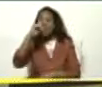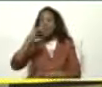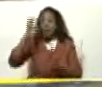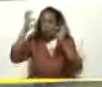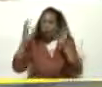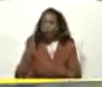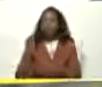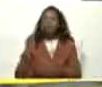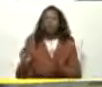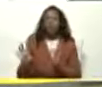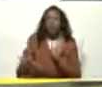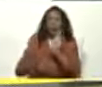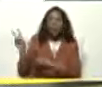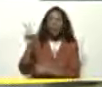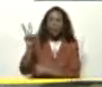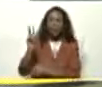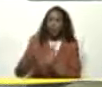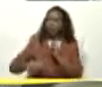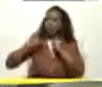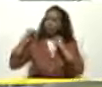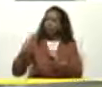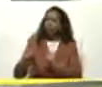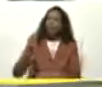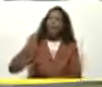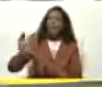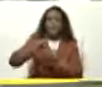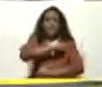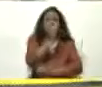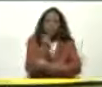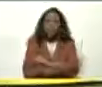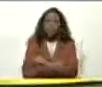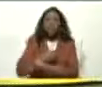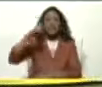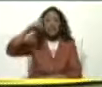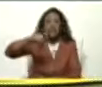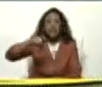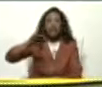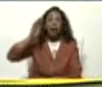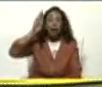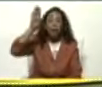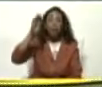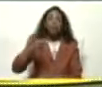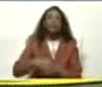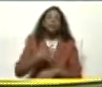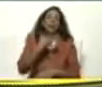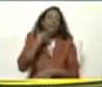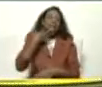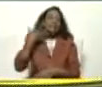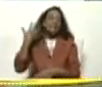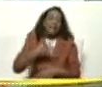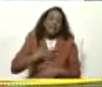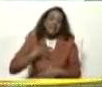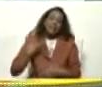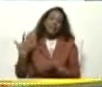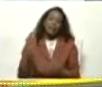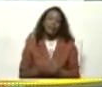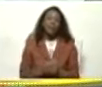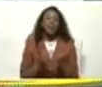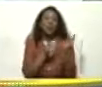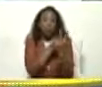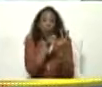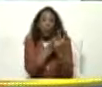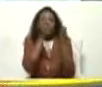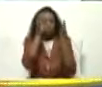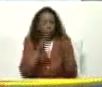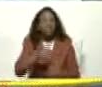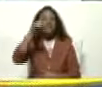garantizar La Venezuela Que necesitamos Y que soñamos Y estas son dos carreras